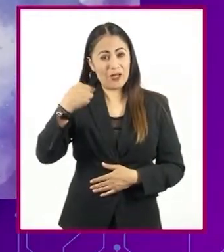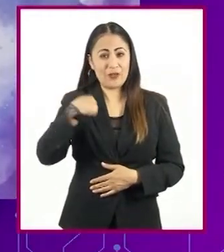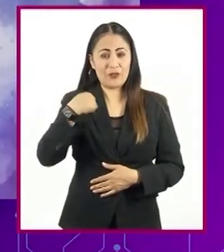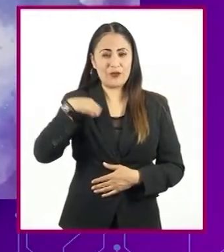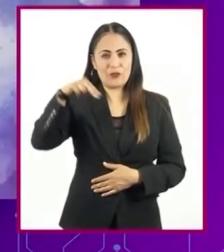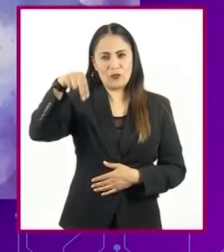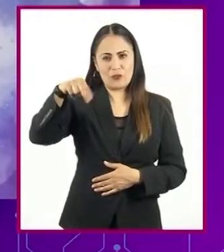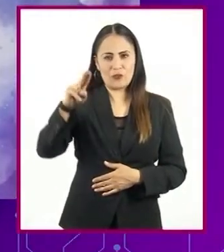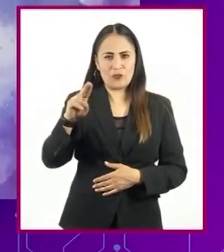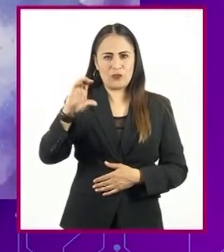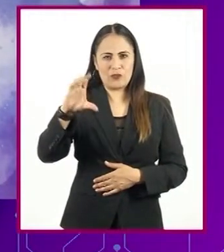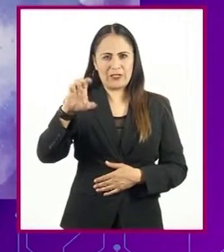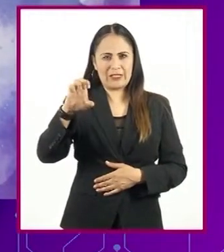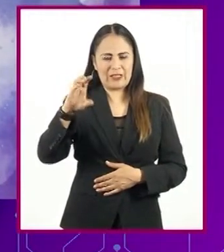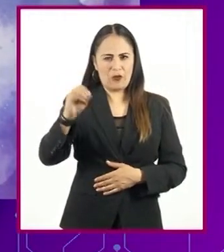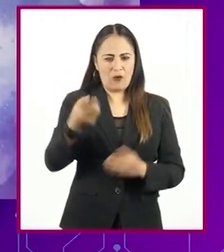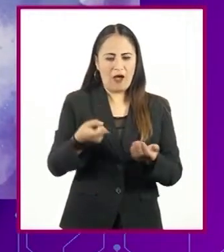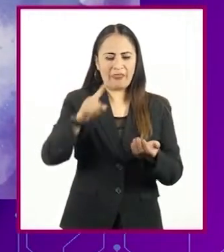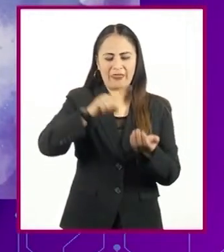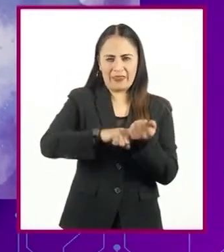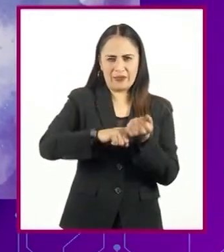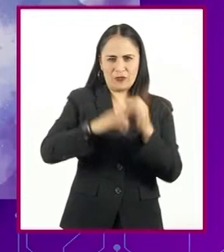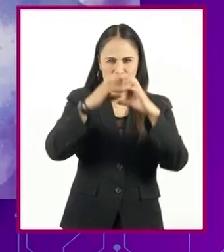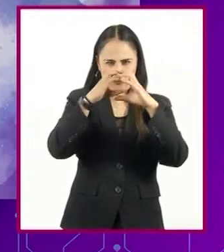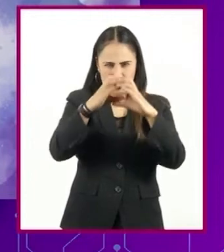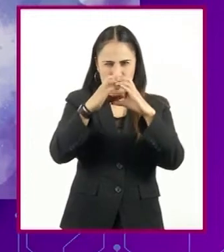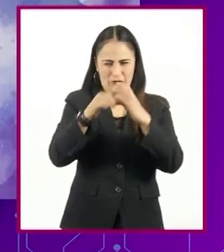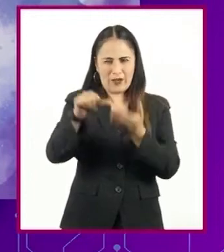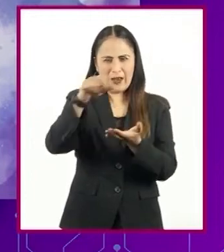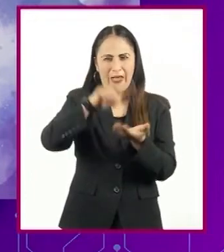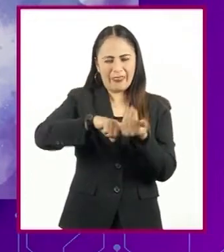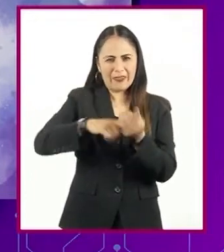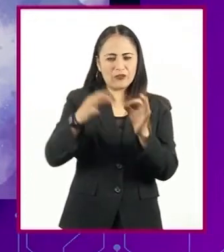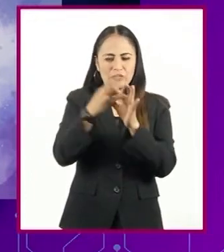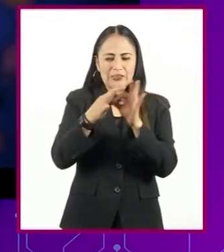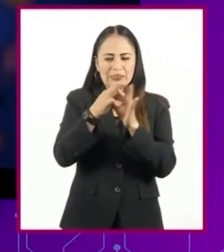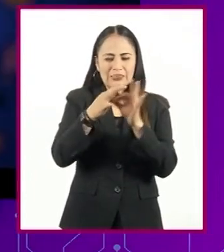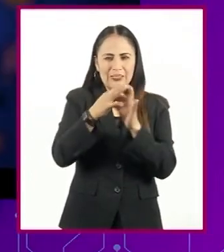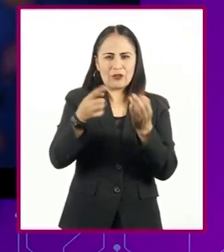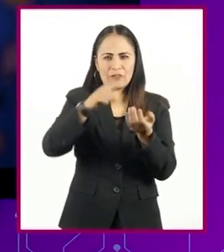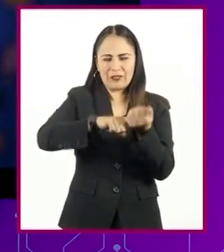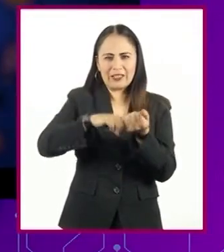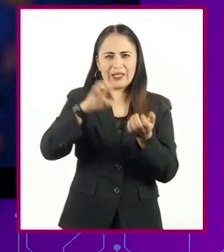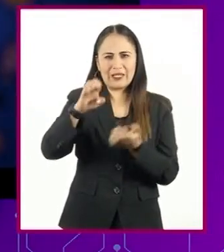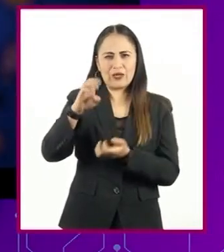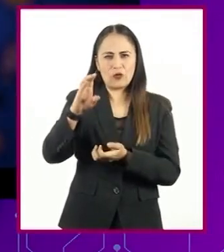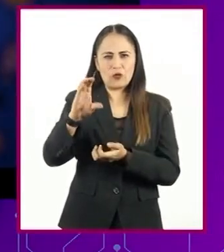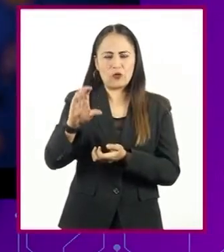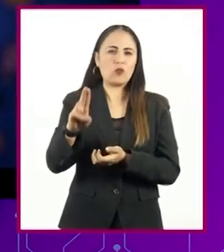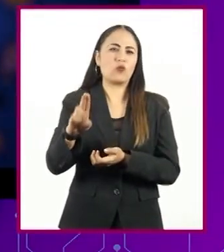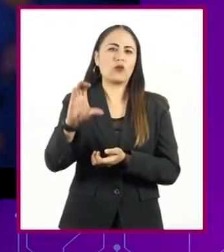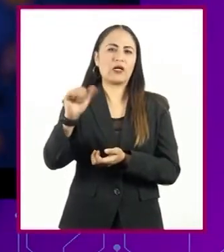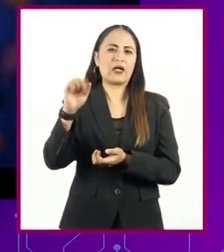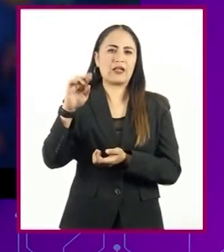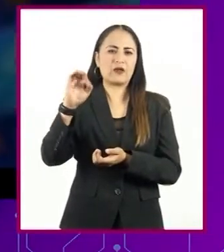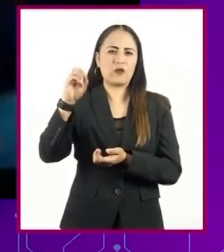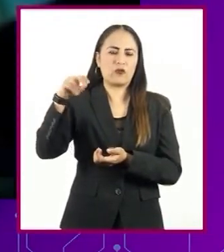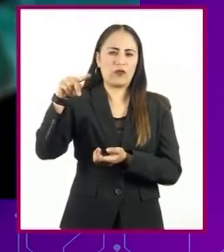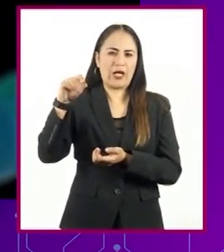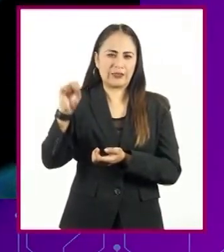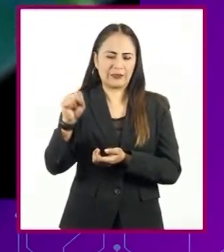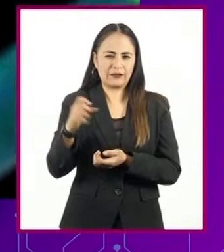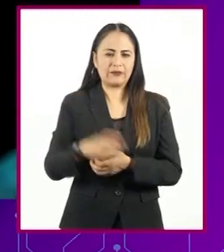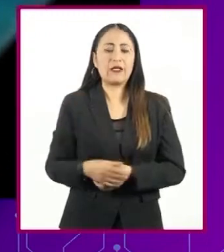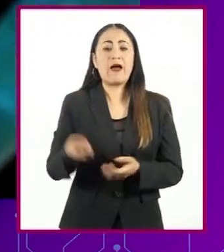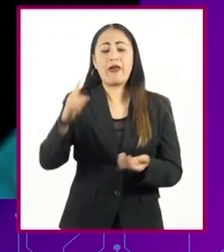me llaman núcleo. B. un organelo membranoso y me encuentro en el interior de las células eucariotas exclusivamente. B. Contengo la mayor